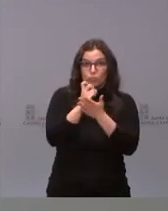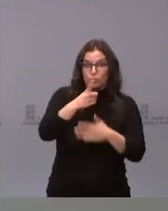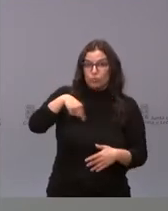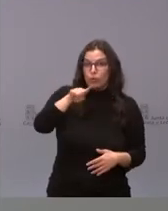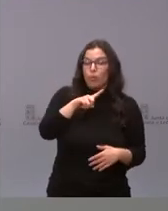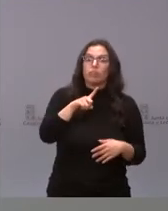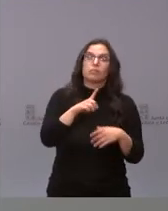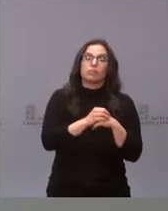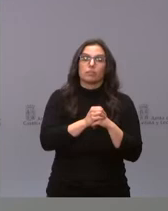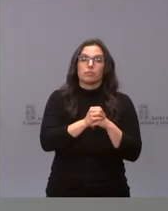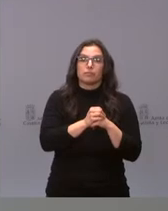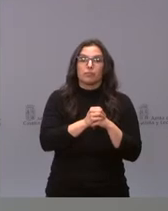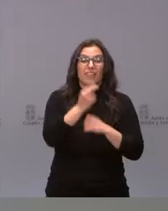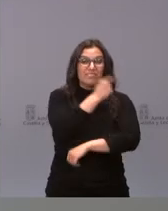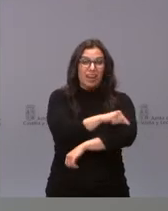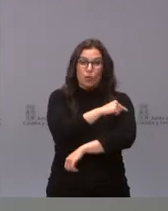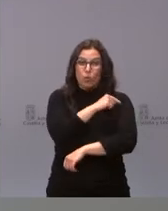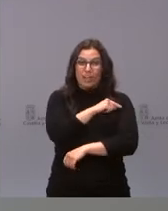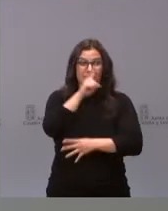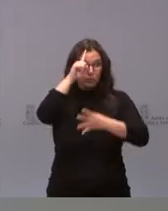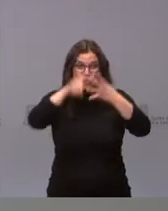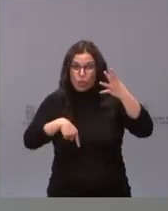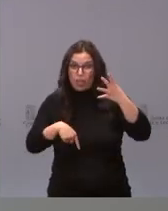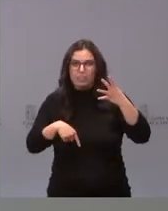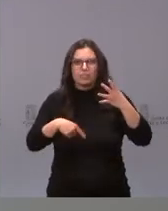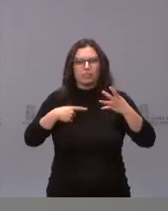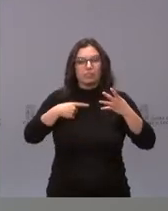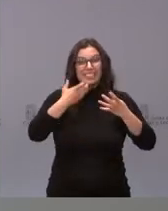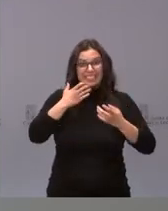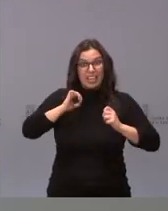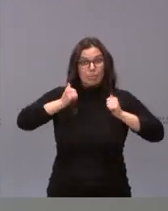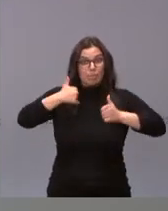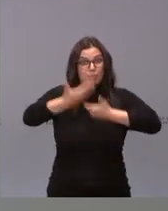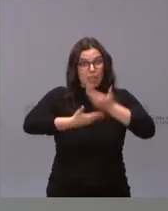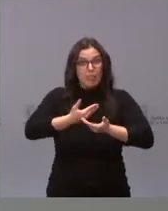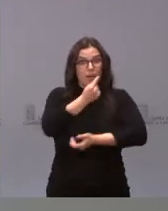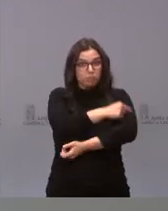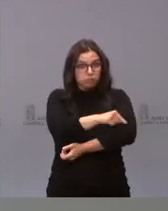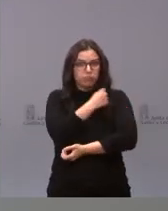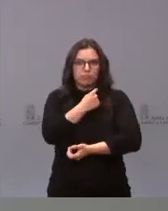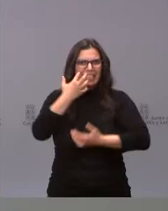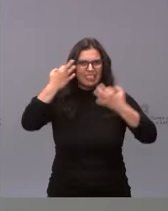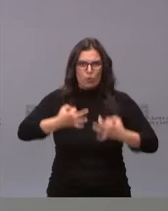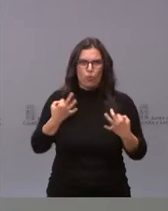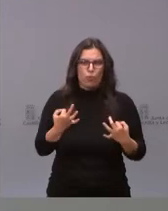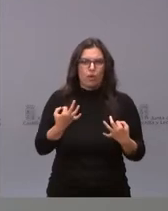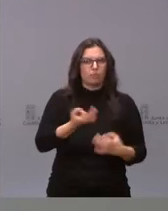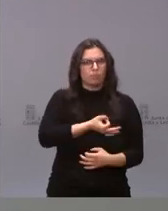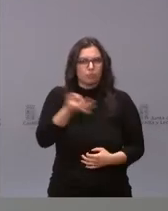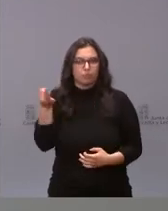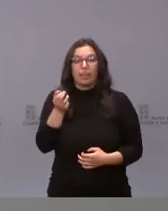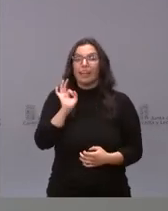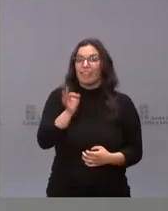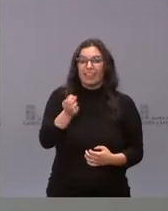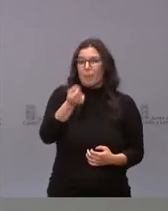que todas las vacunas que se comercializan son seguras y eficaces. Si bien es cierto que todos los medicamentos,